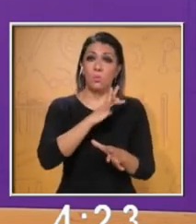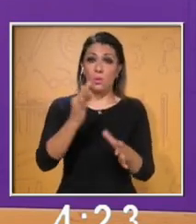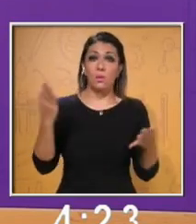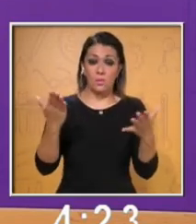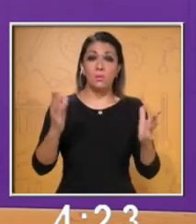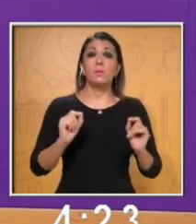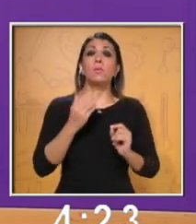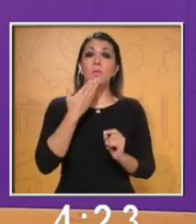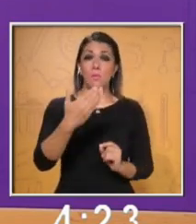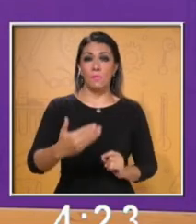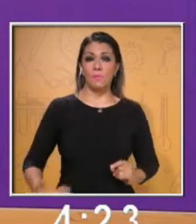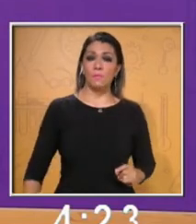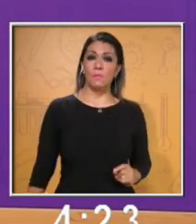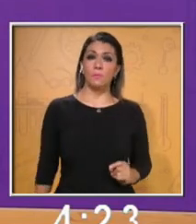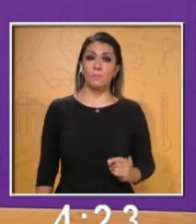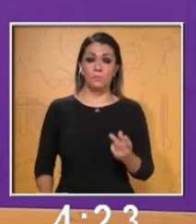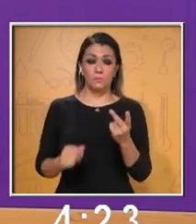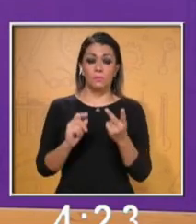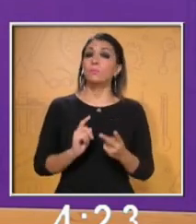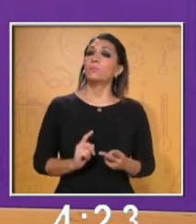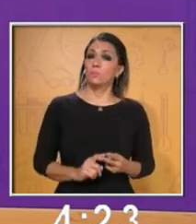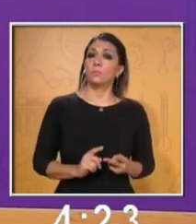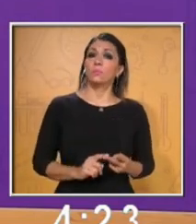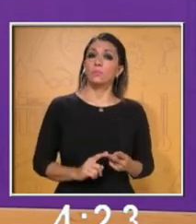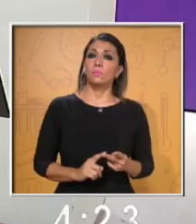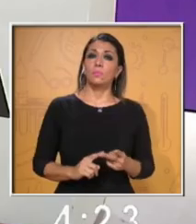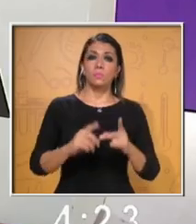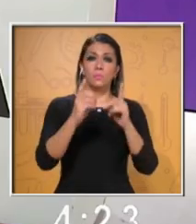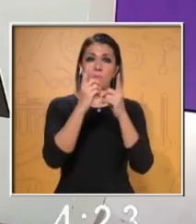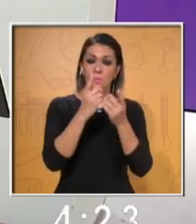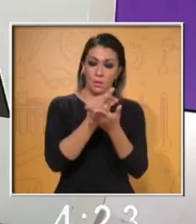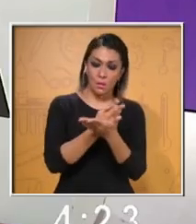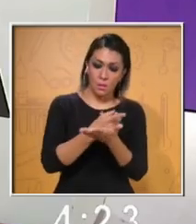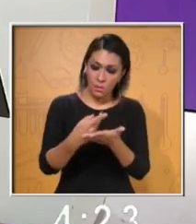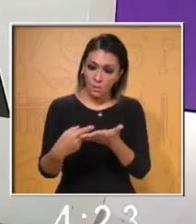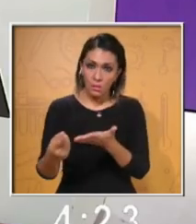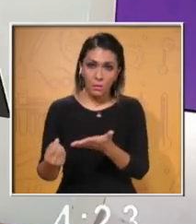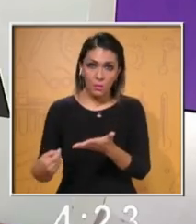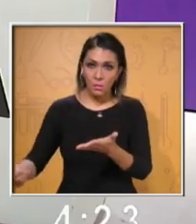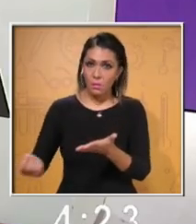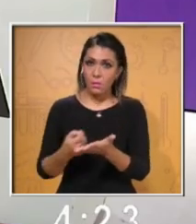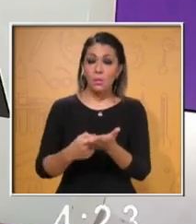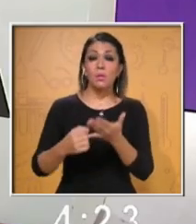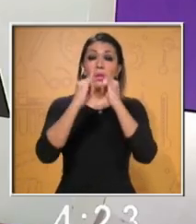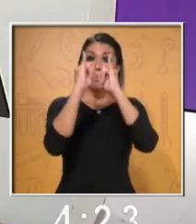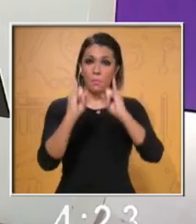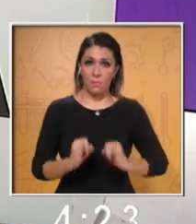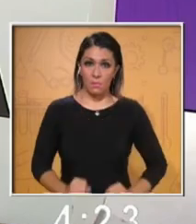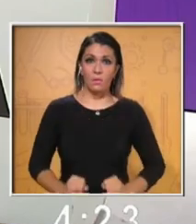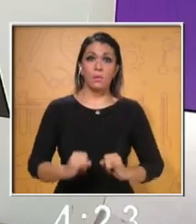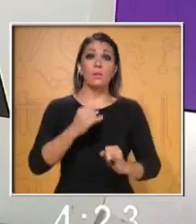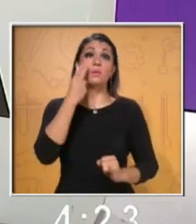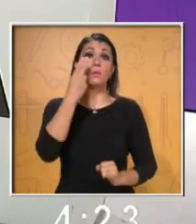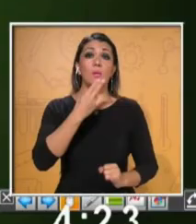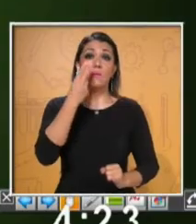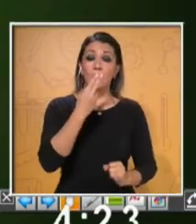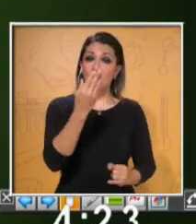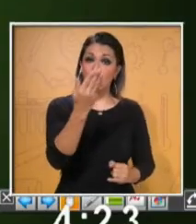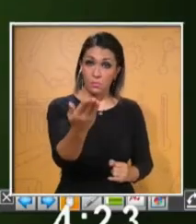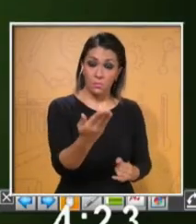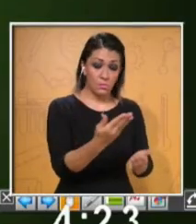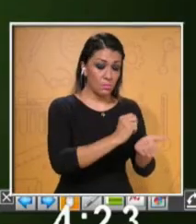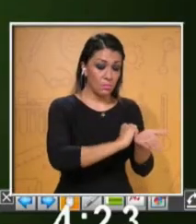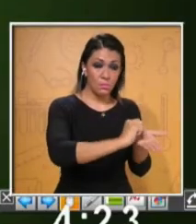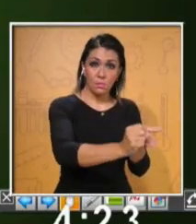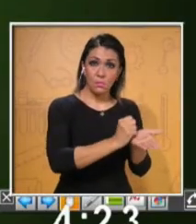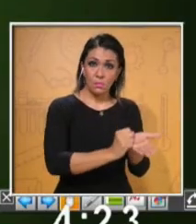manera. El siguiente punto es diseñar y elaborar los apoyos gráficos. Recuerda ya mencionamos diferentes